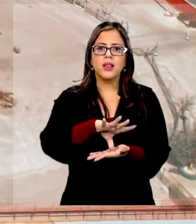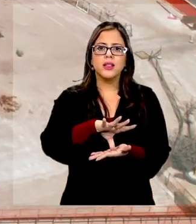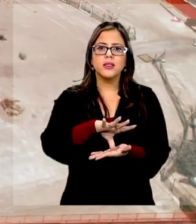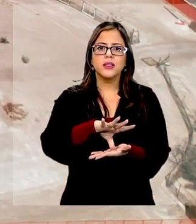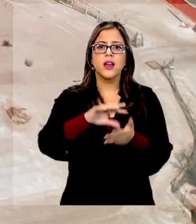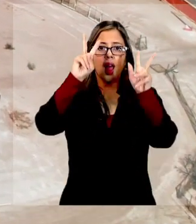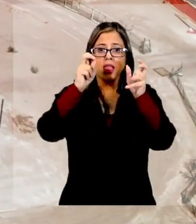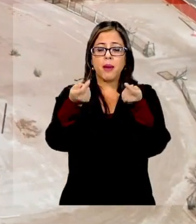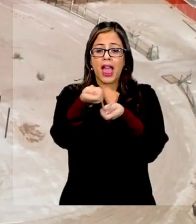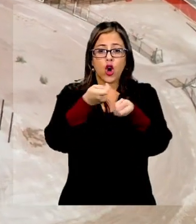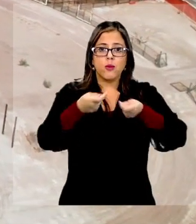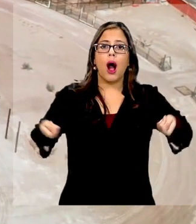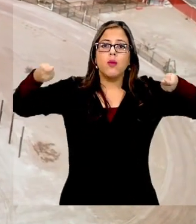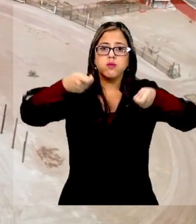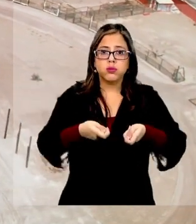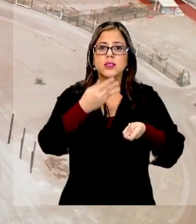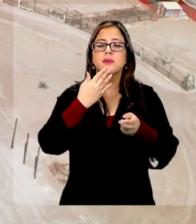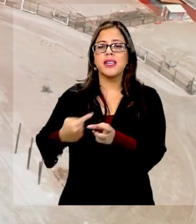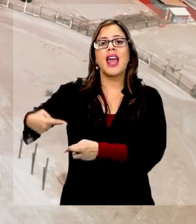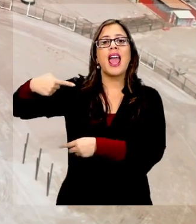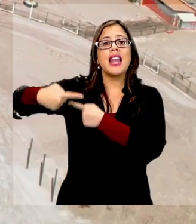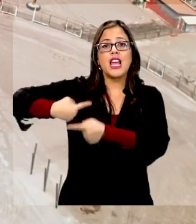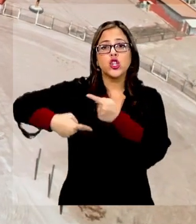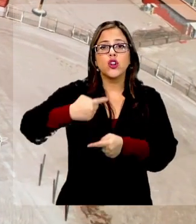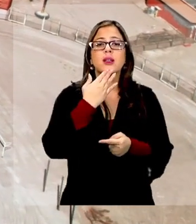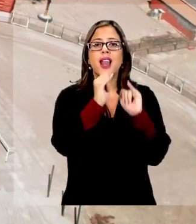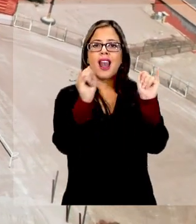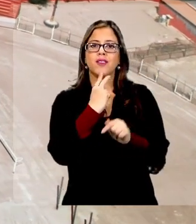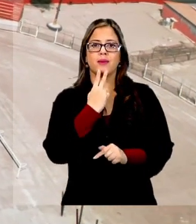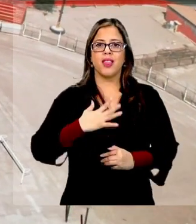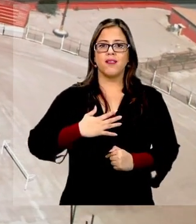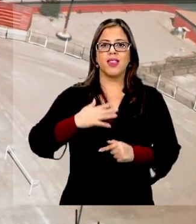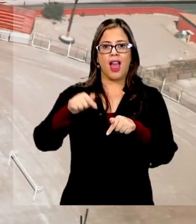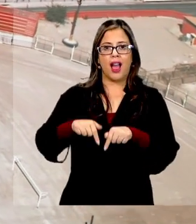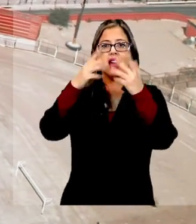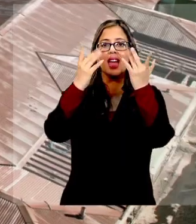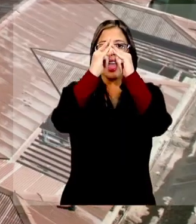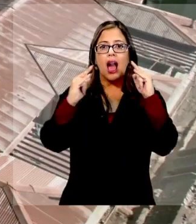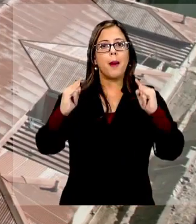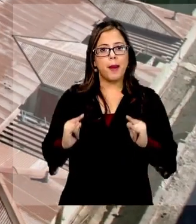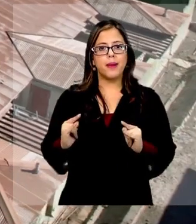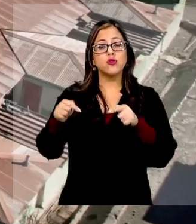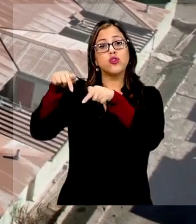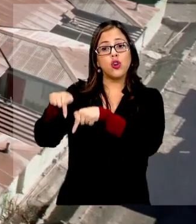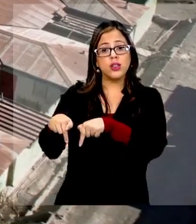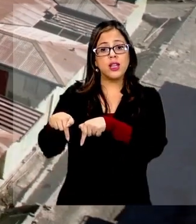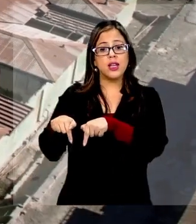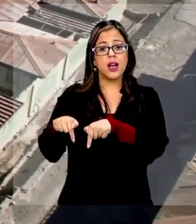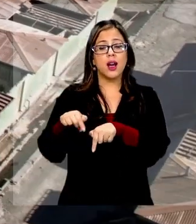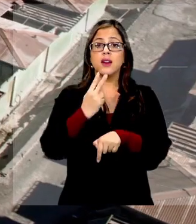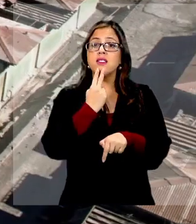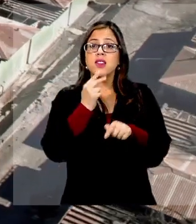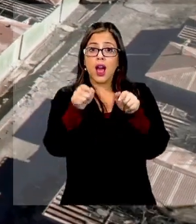no solo en términos económicos, sino en su historia y por la forma de vida que se desarrolló en este campamento. Hoy, ya